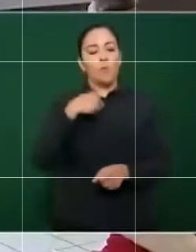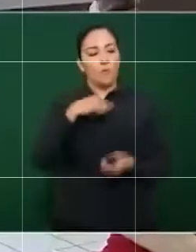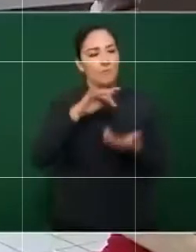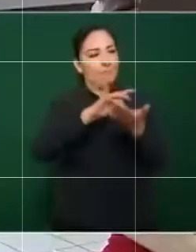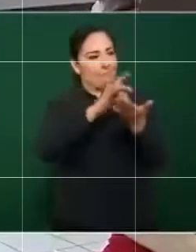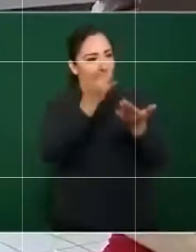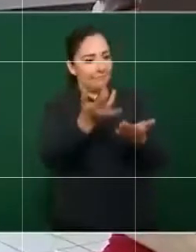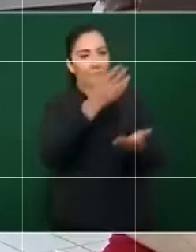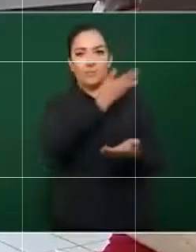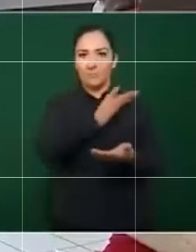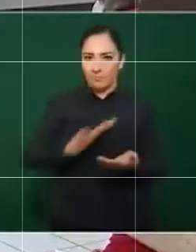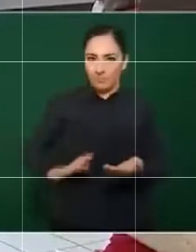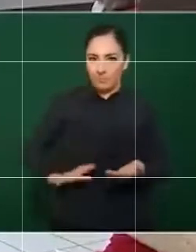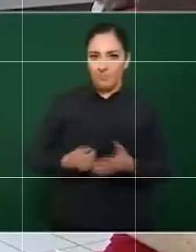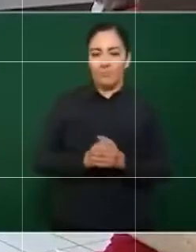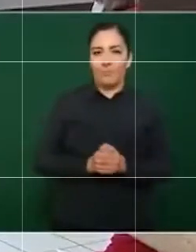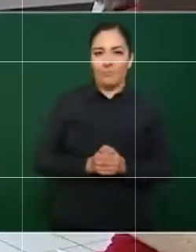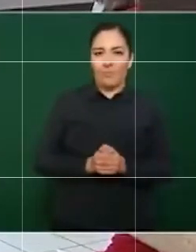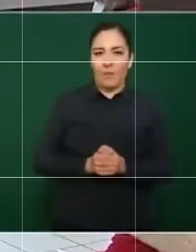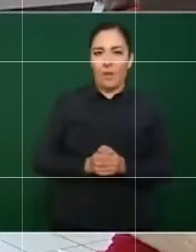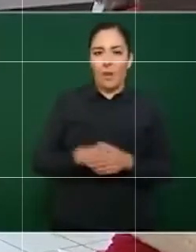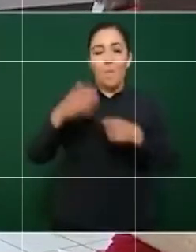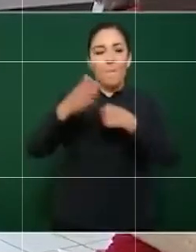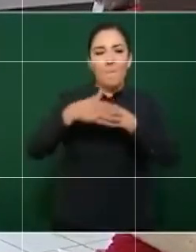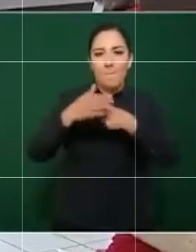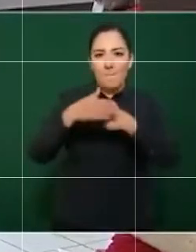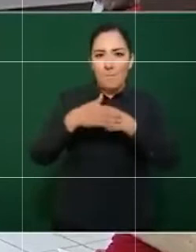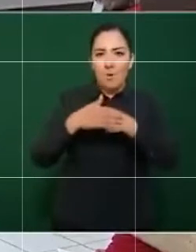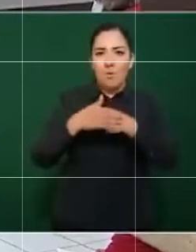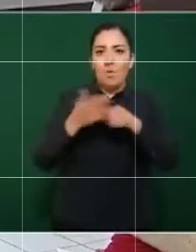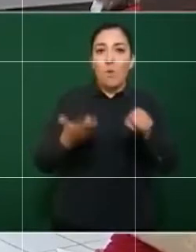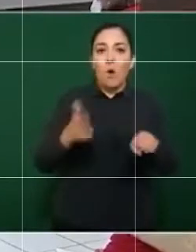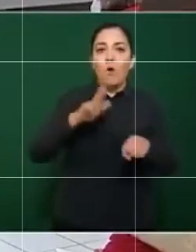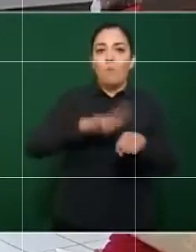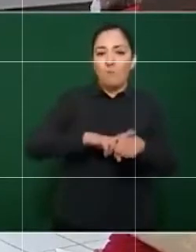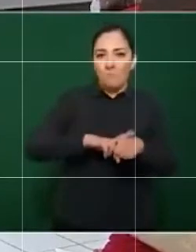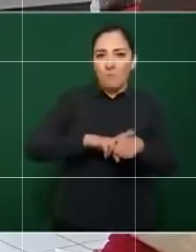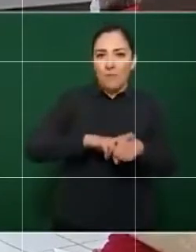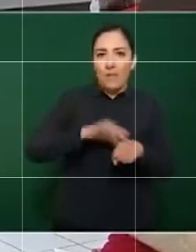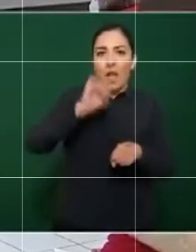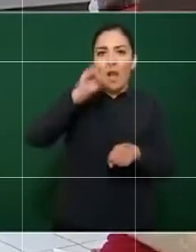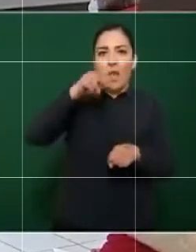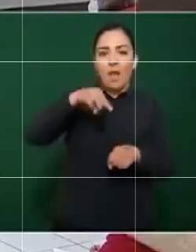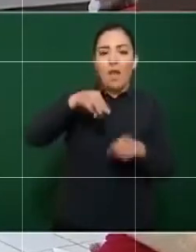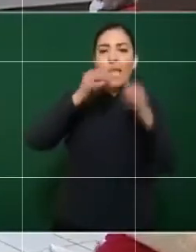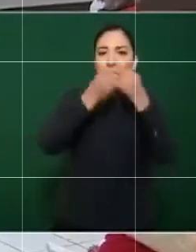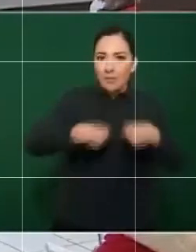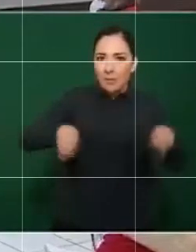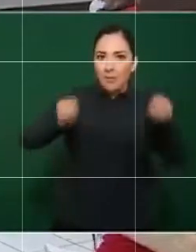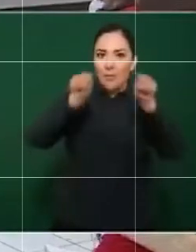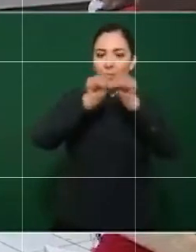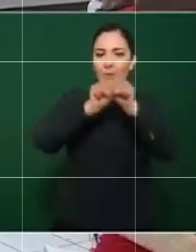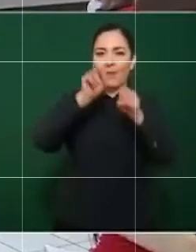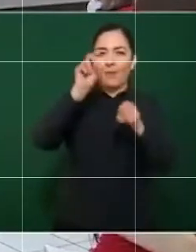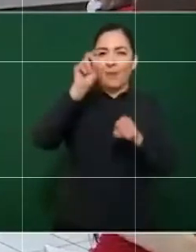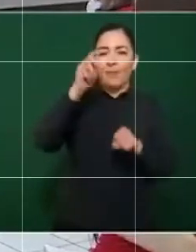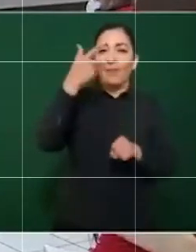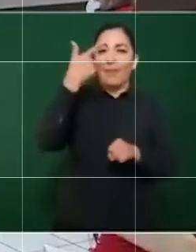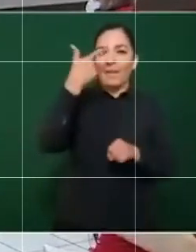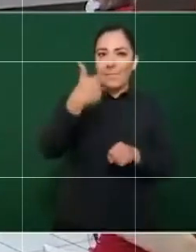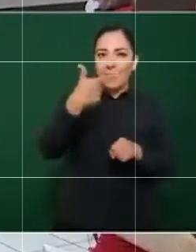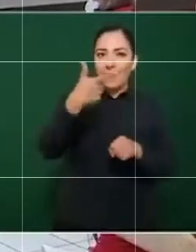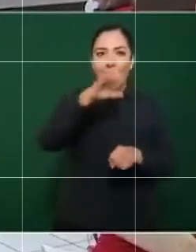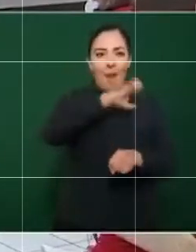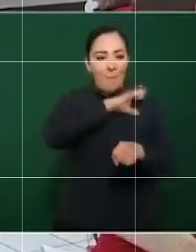señor presidente, con nuestro próximo hospital del IMSS-Bienestar, con 37 especialidades y con una inversión de